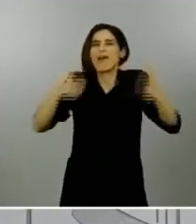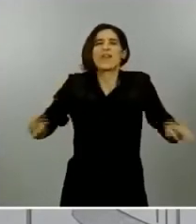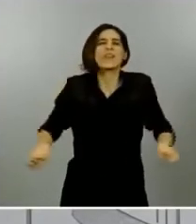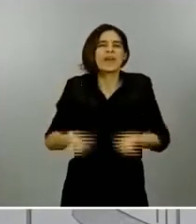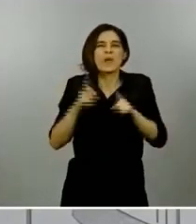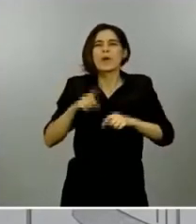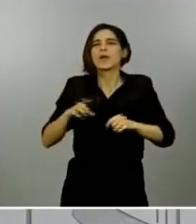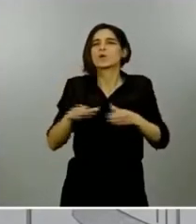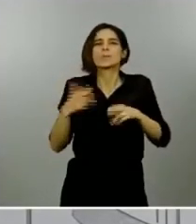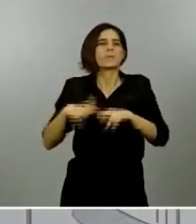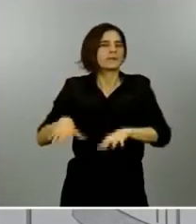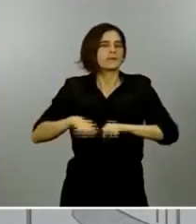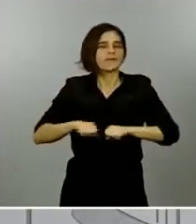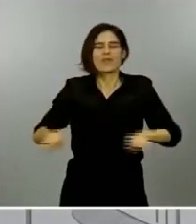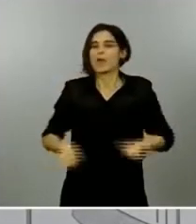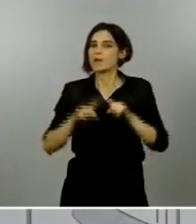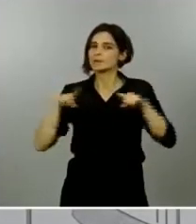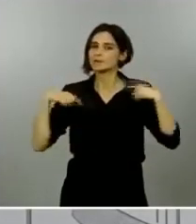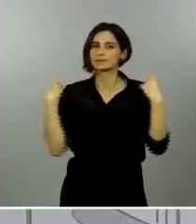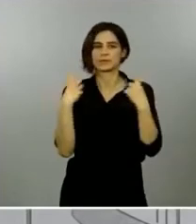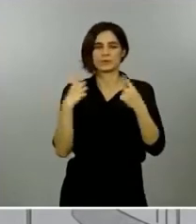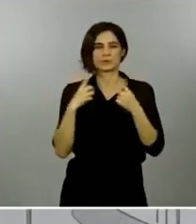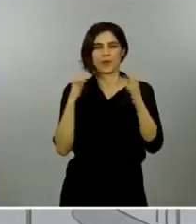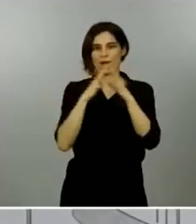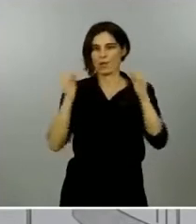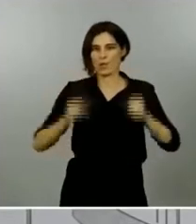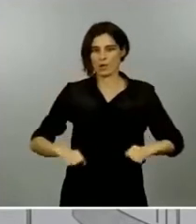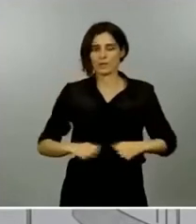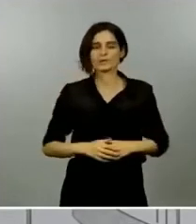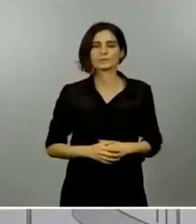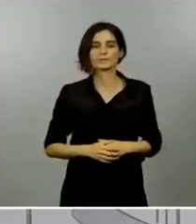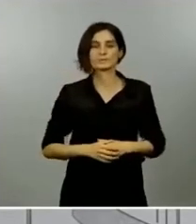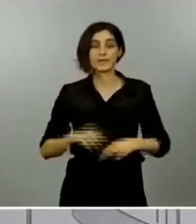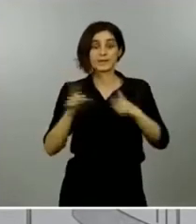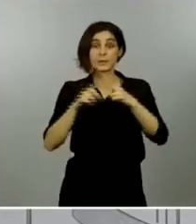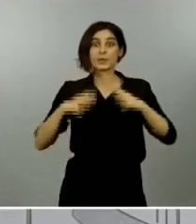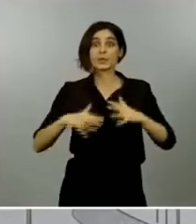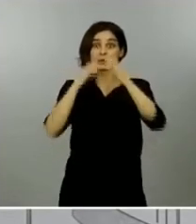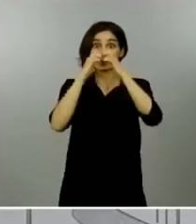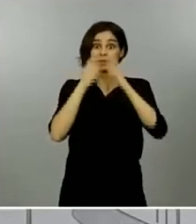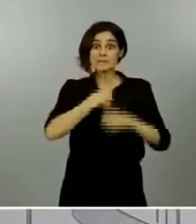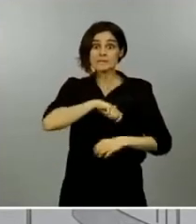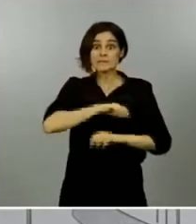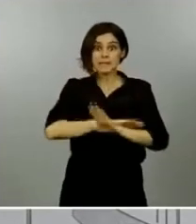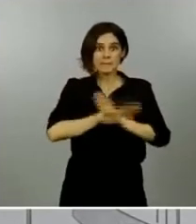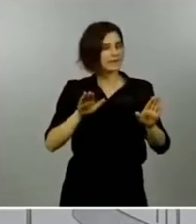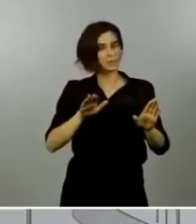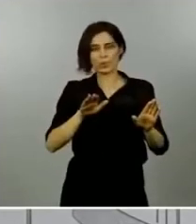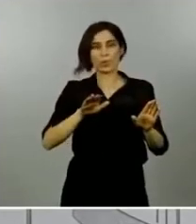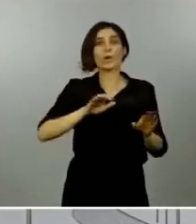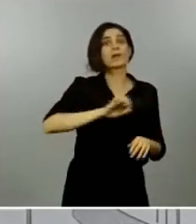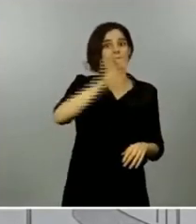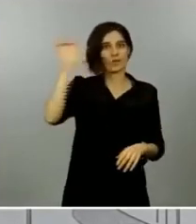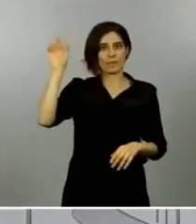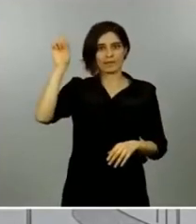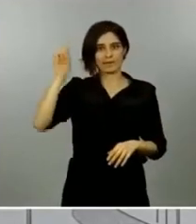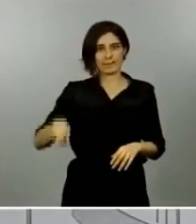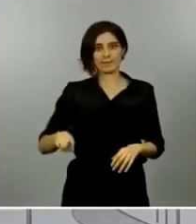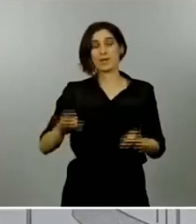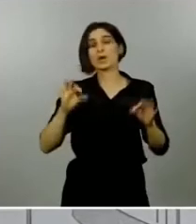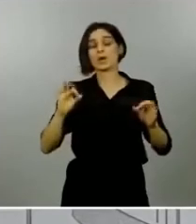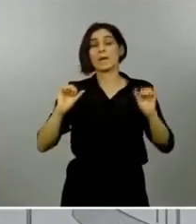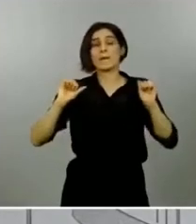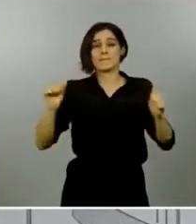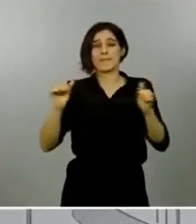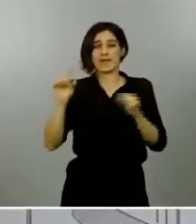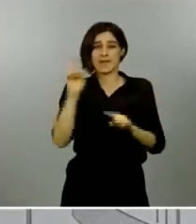reconstrucción ha de tener una expresión en el ámbito europeo por la que el gobierno lleva trabajando desde el inicio de la crisis y en la